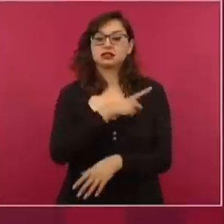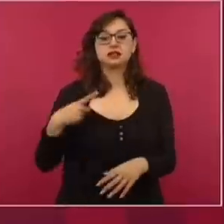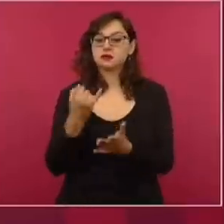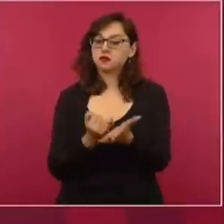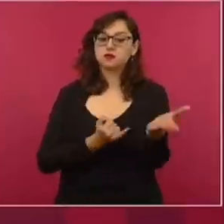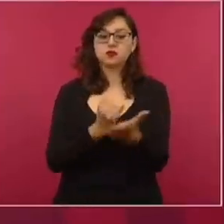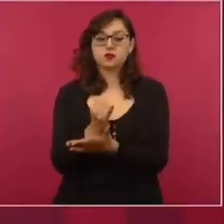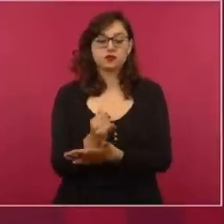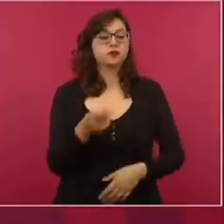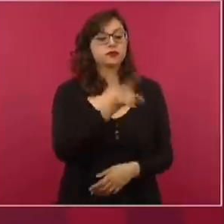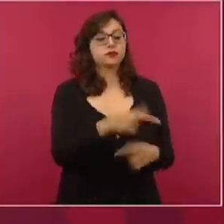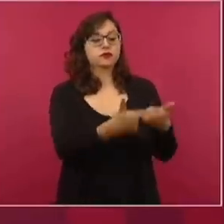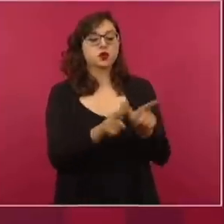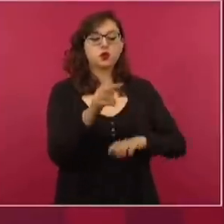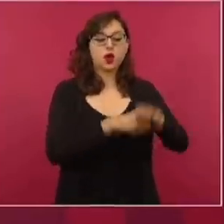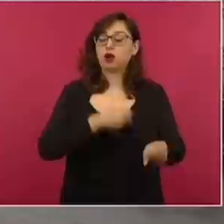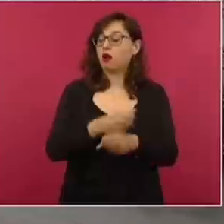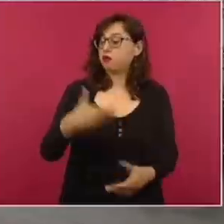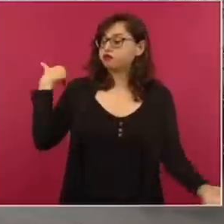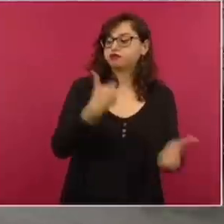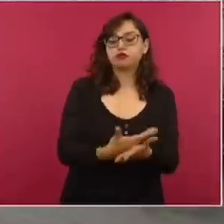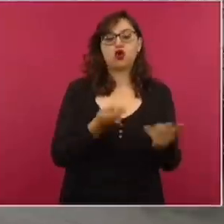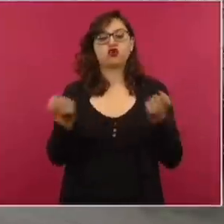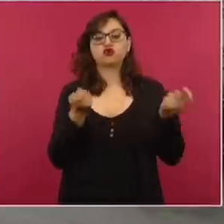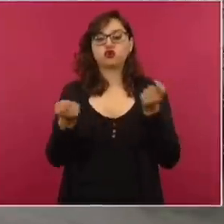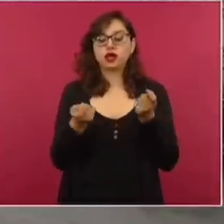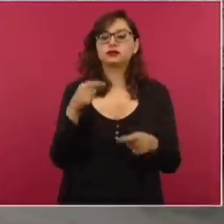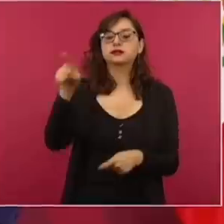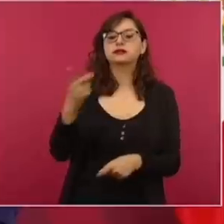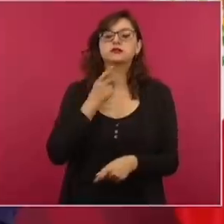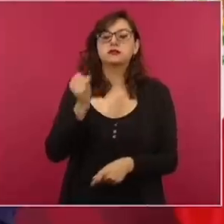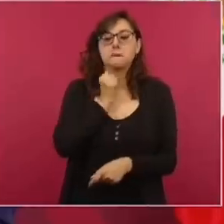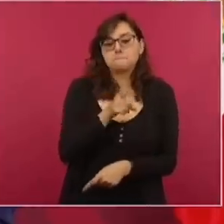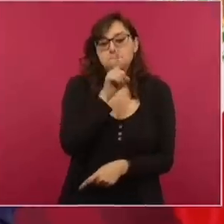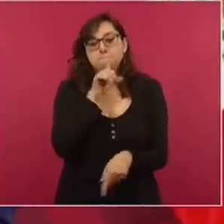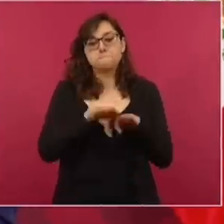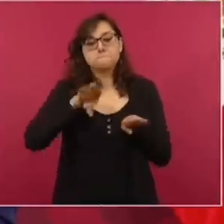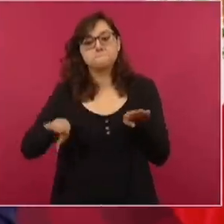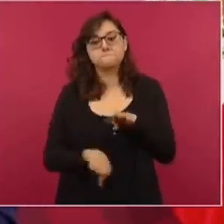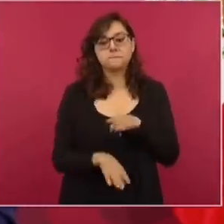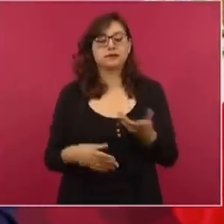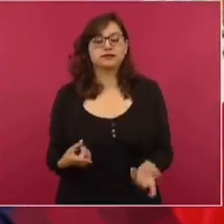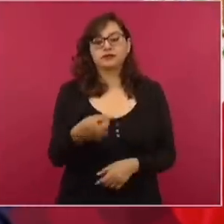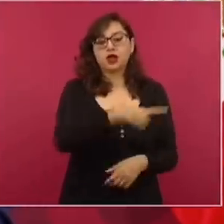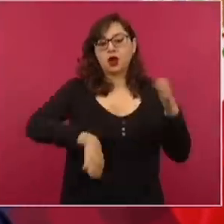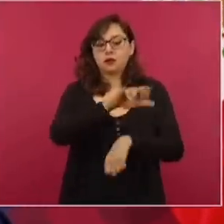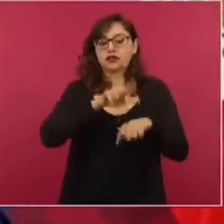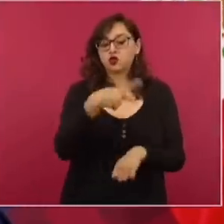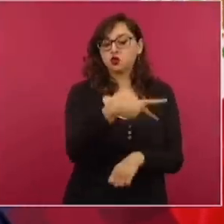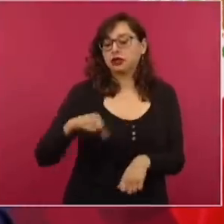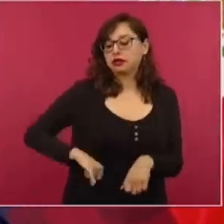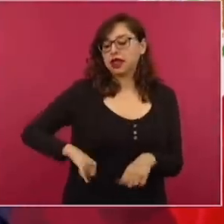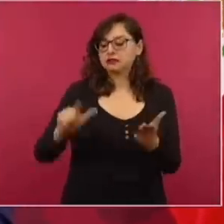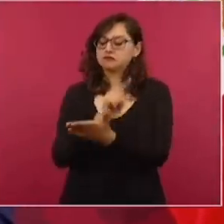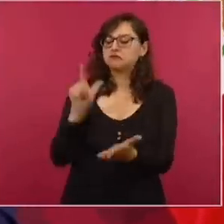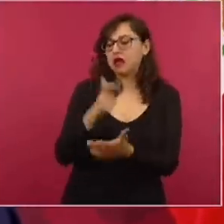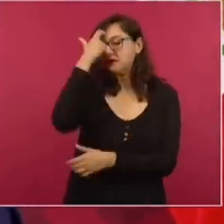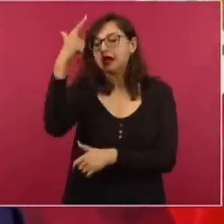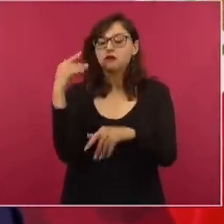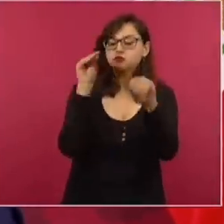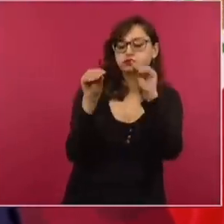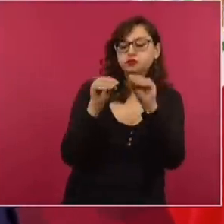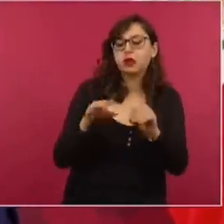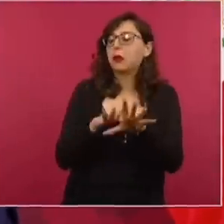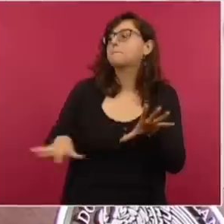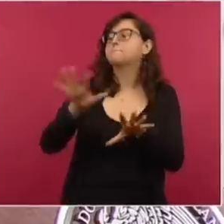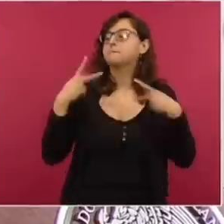sometió a las instituciones durante el periodo neoliberal. Y ellos hicieron las leyes de acuerdo a sus intereses, en contra del